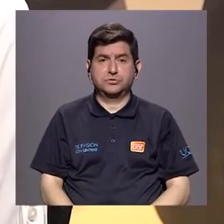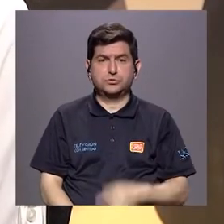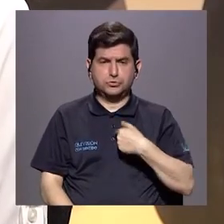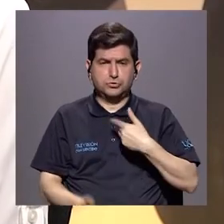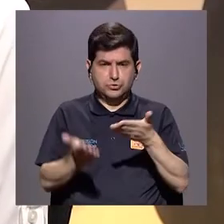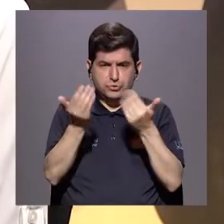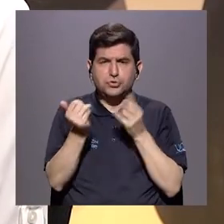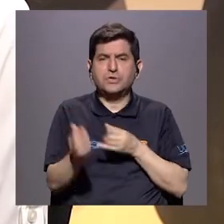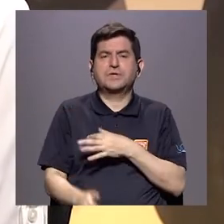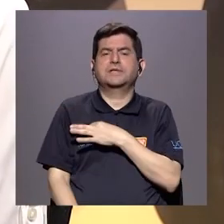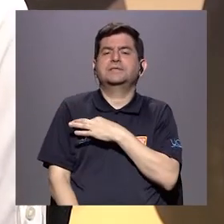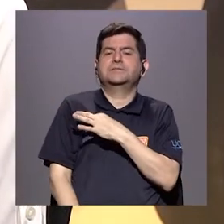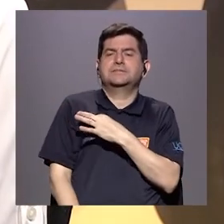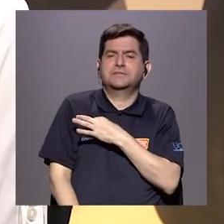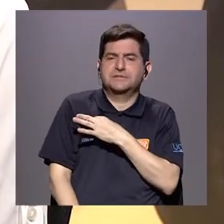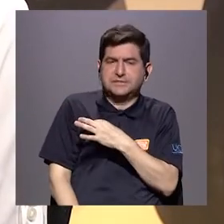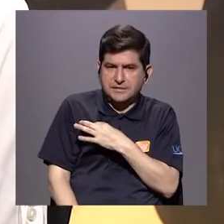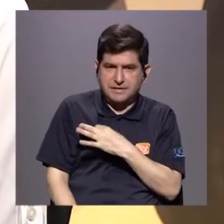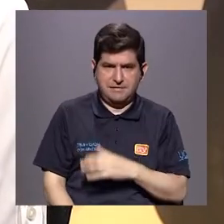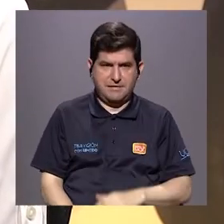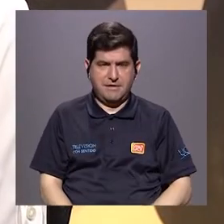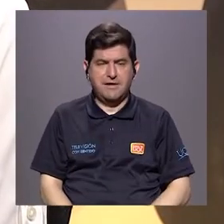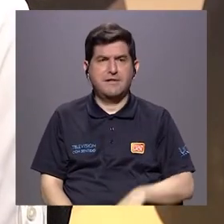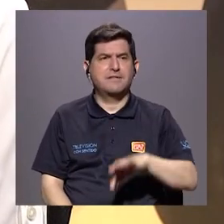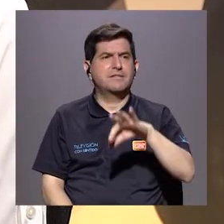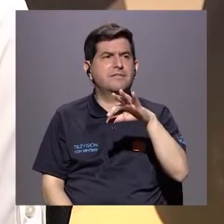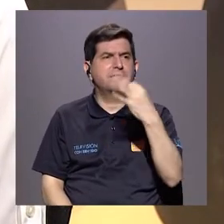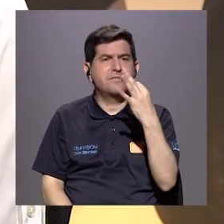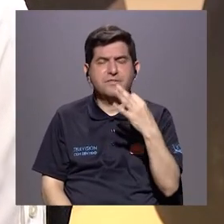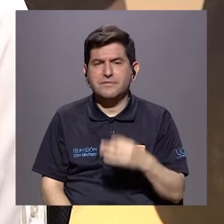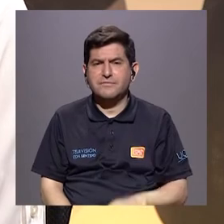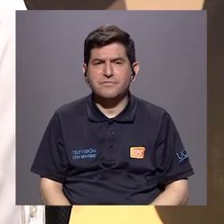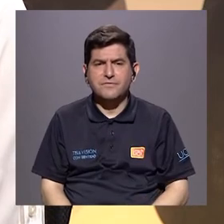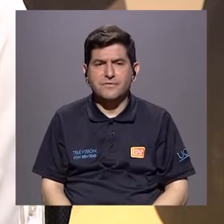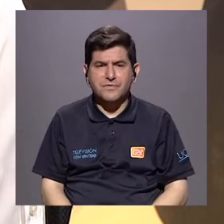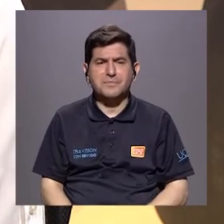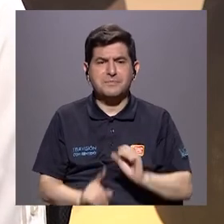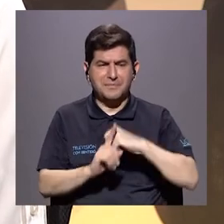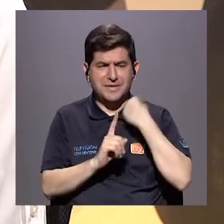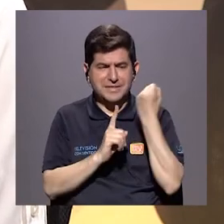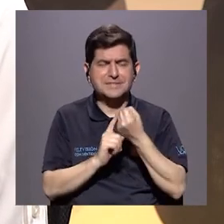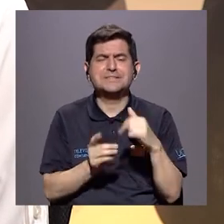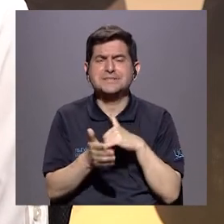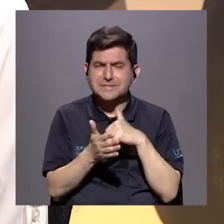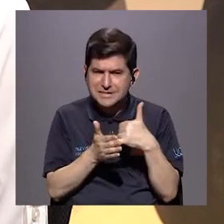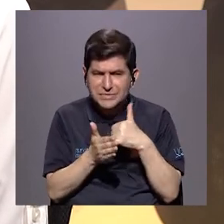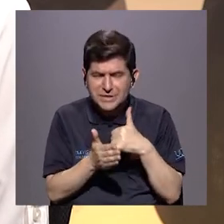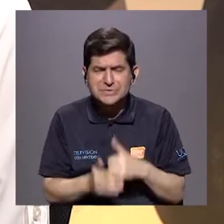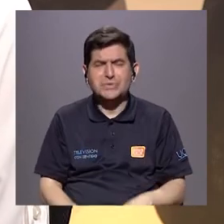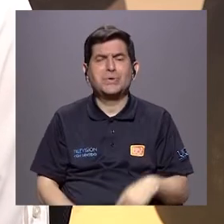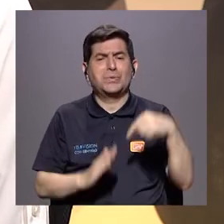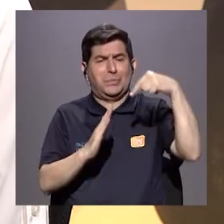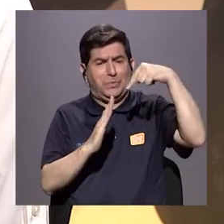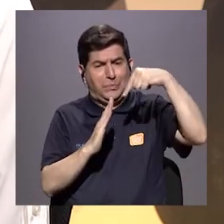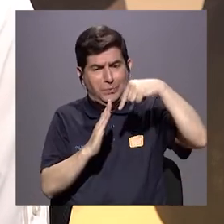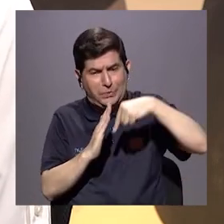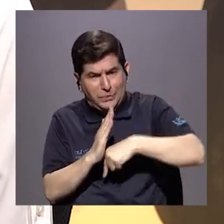quisiera hacer una invitación muy... de que esto es una situación muy delicada, muy grave, que